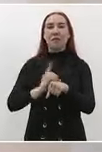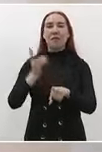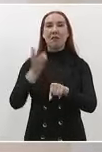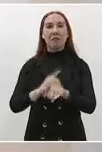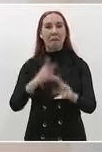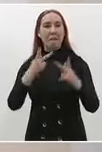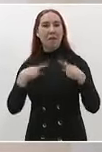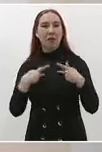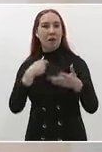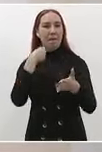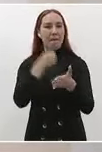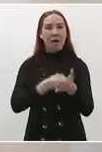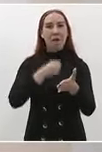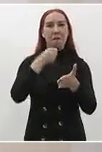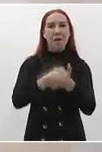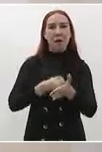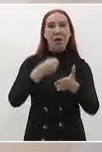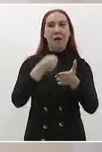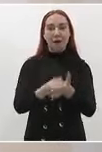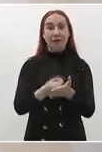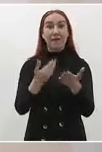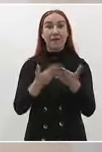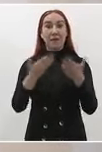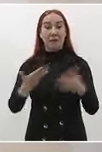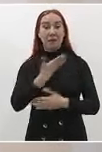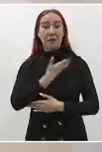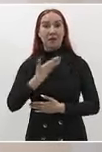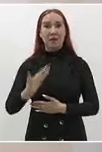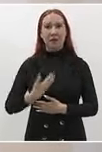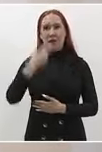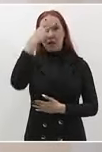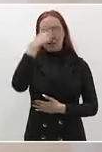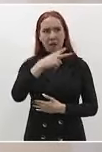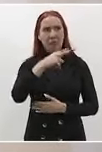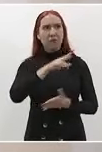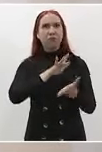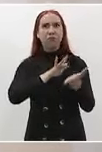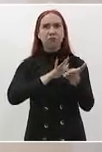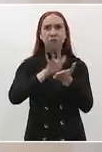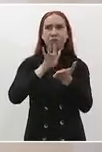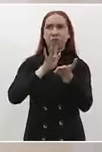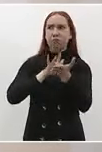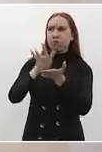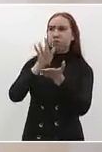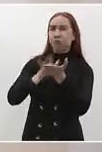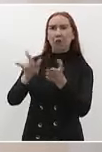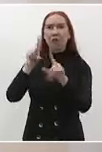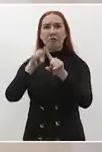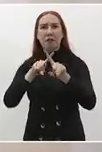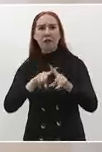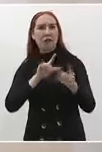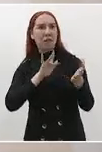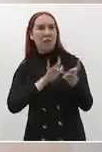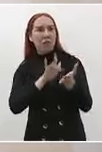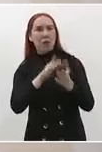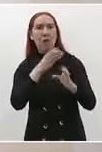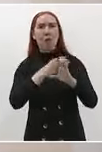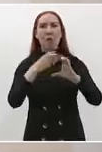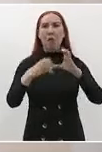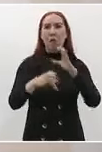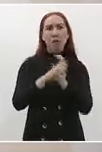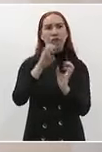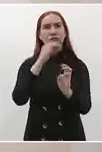el presidente de México vino a tenderles la mano con programas para el bienestar que eran